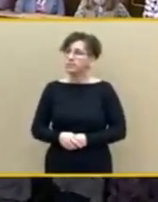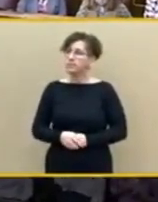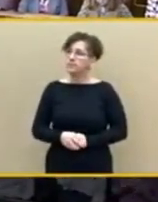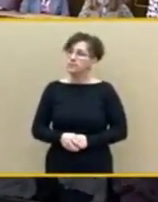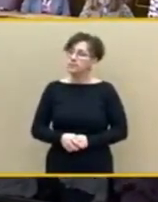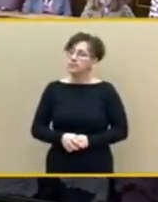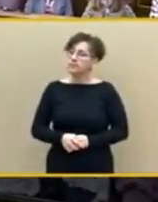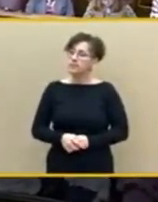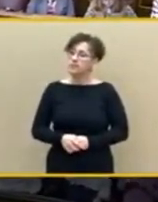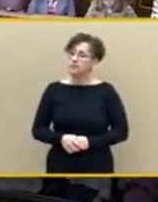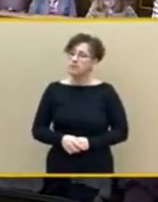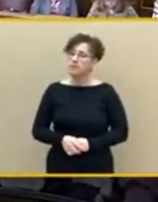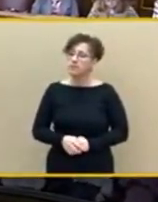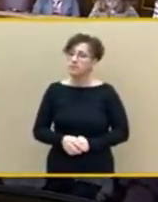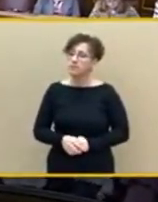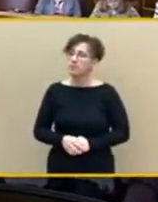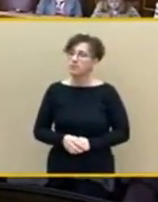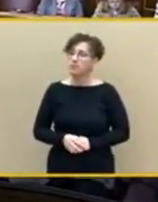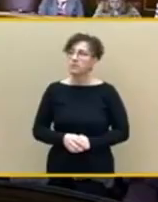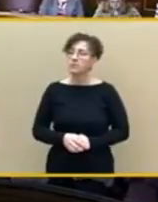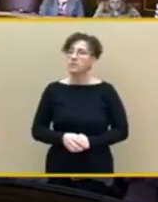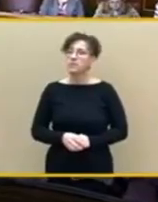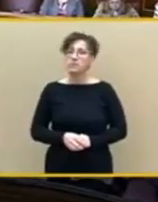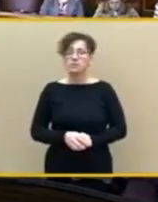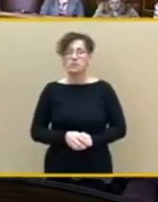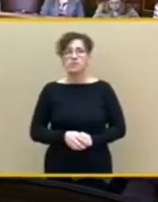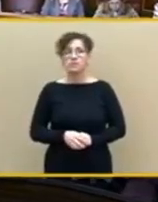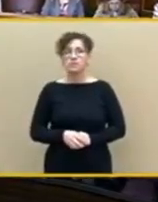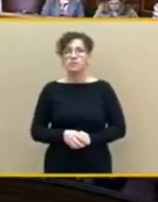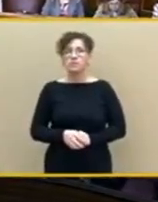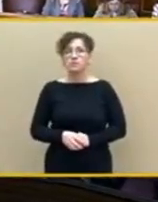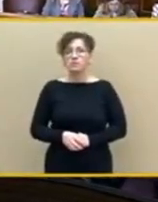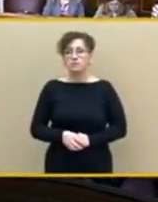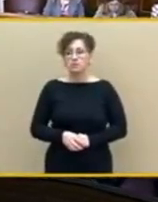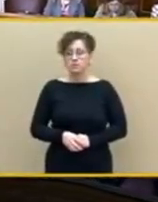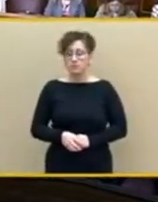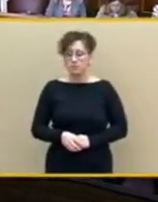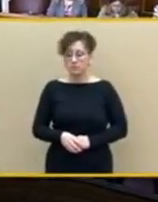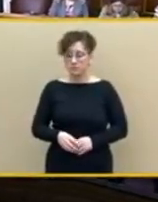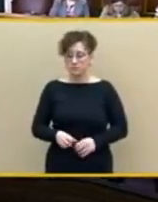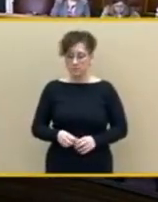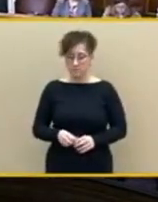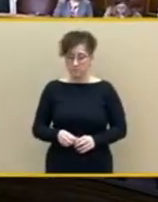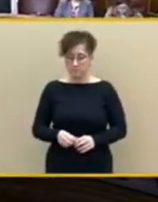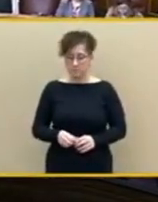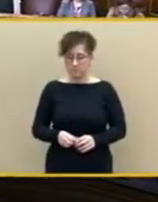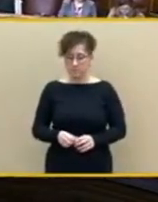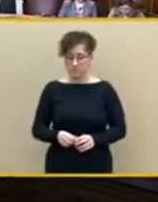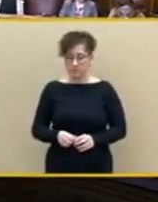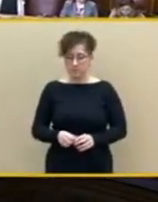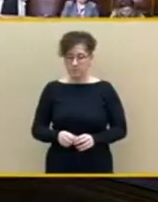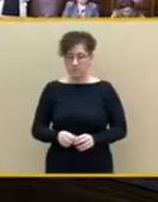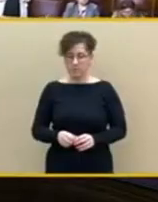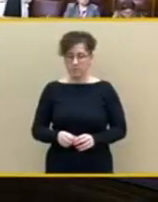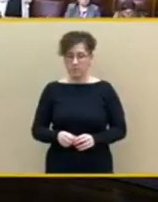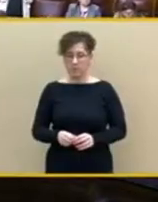habrán puesto tan fácil como para decir bueno muy bien estupendo que usted salga ahí pero ¿para qué sale? Sí bueno coincido contigo